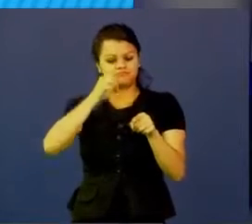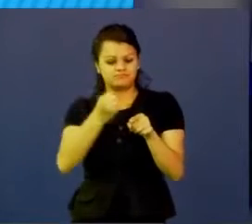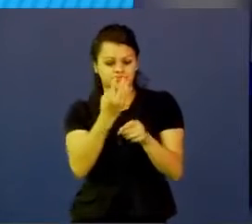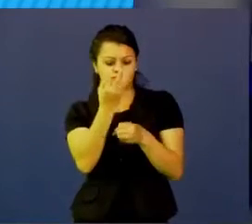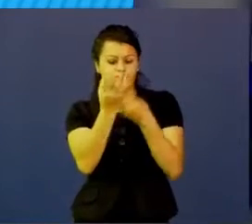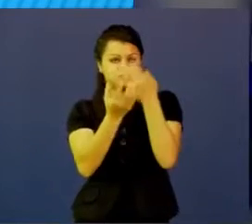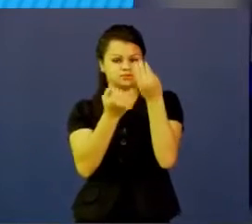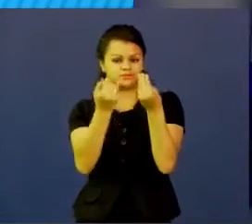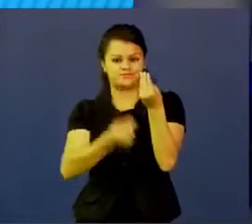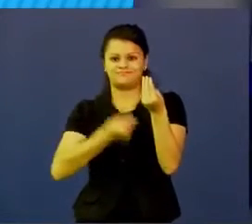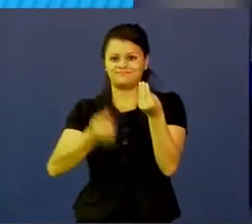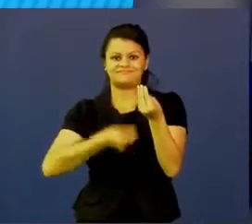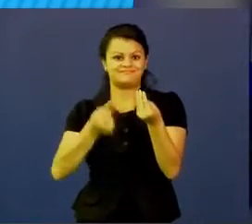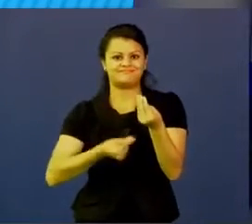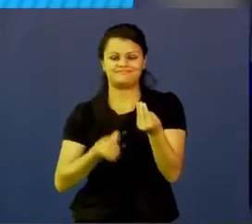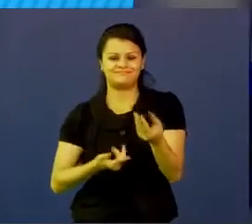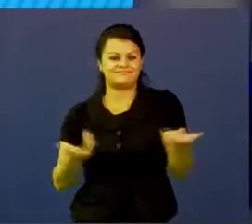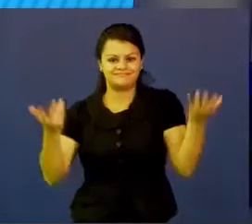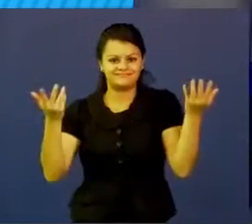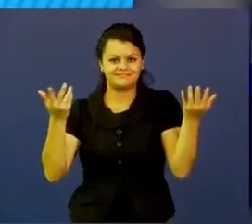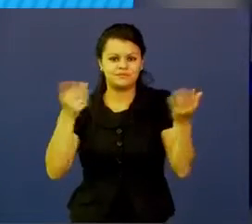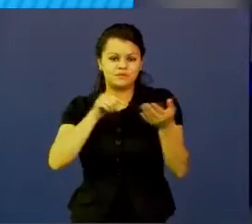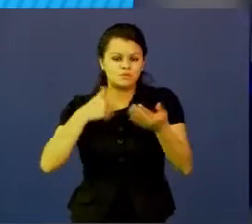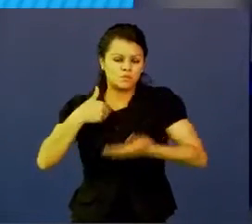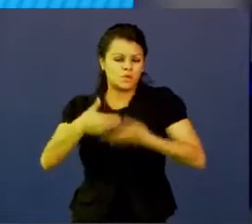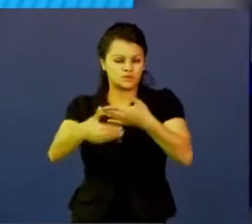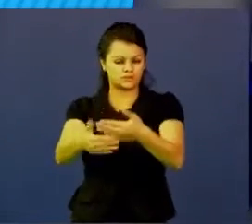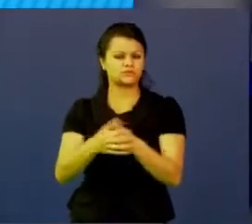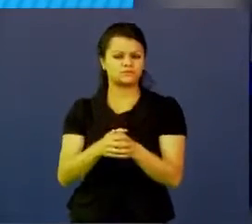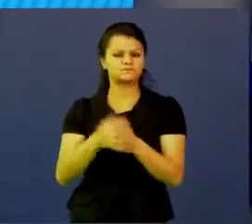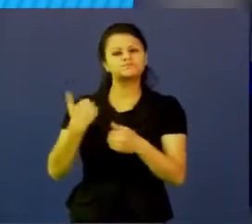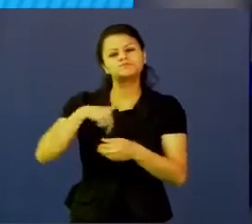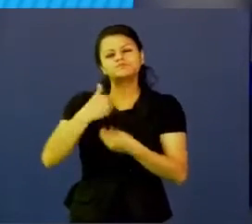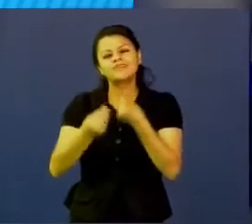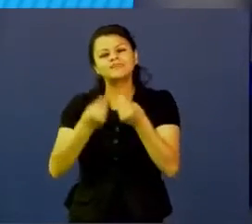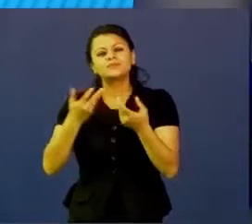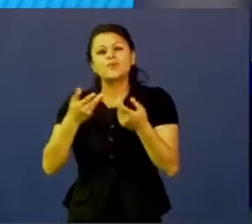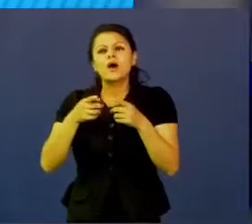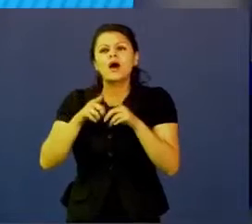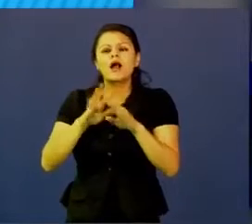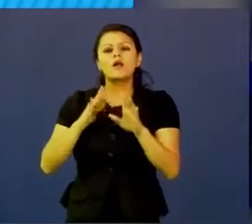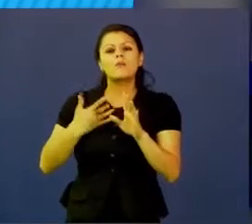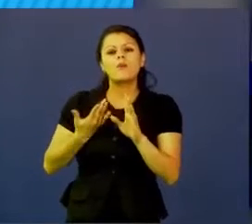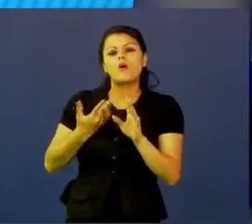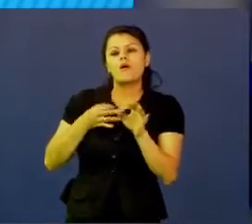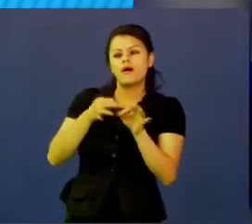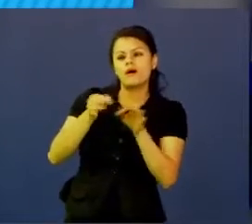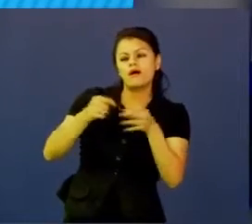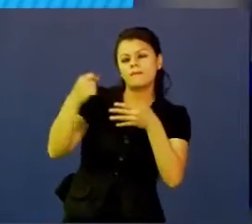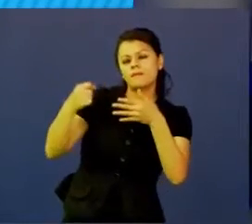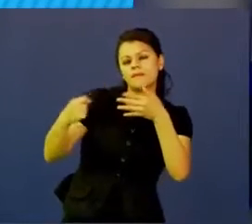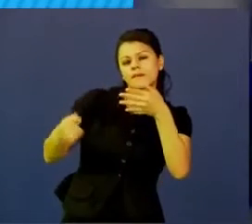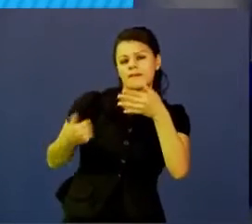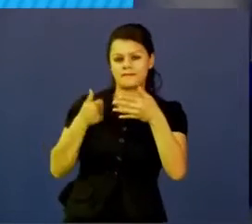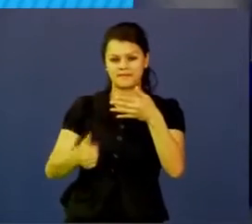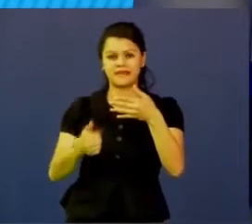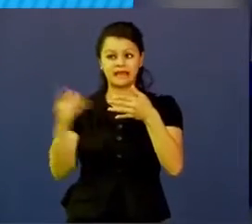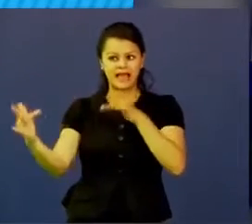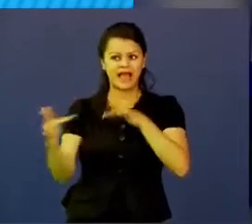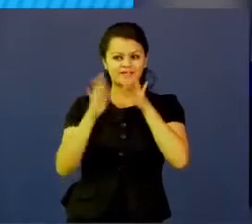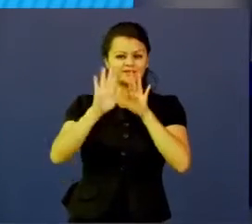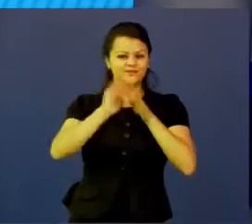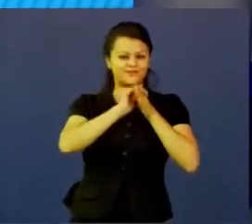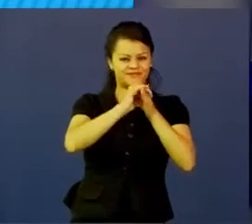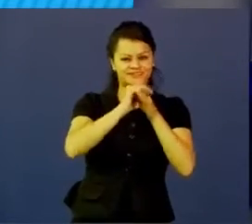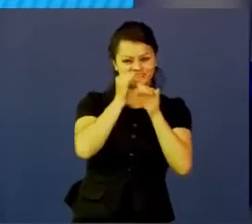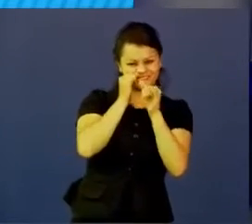en el que básicamente lo que hacemos es definir muy bien y acá hay coincidencias con el método científico, lo primero que tenemos que hacer es definir el problema,